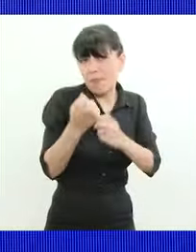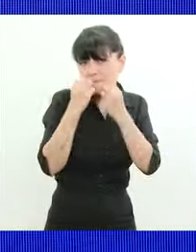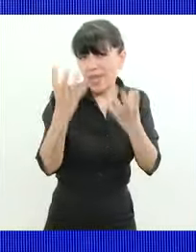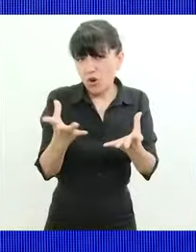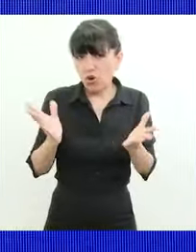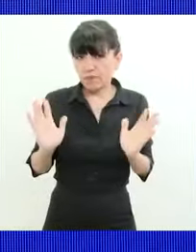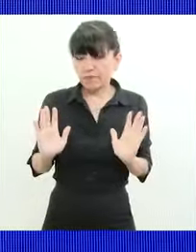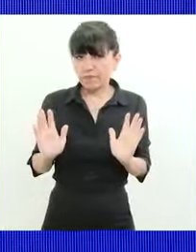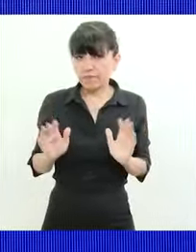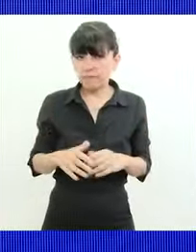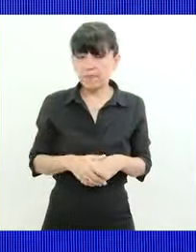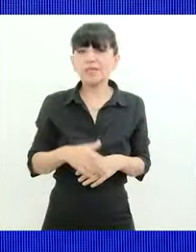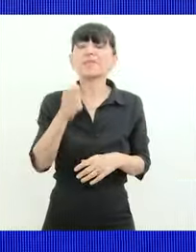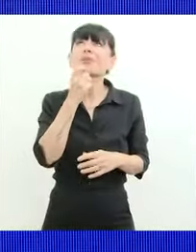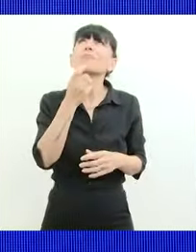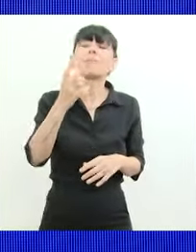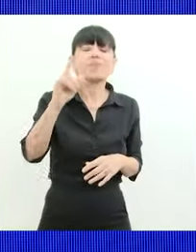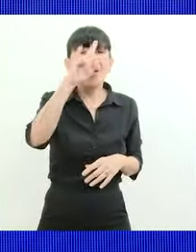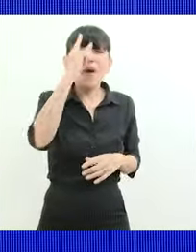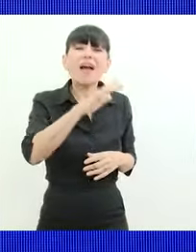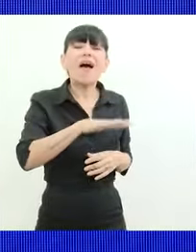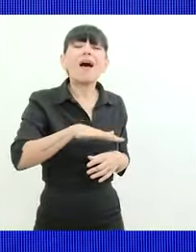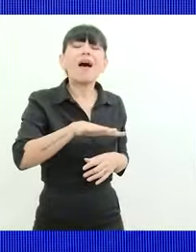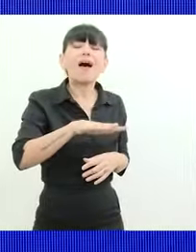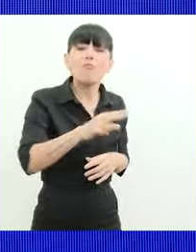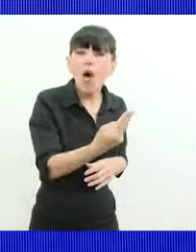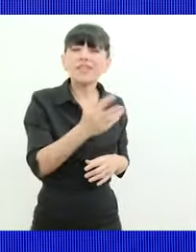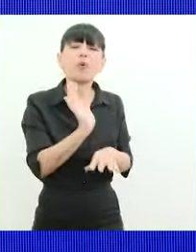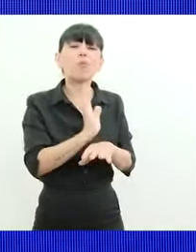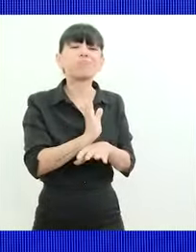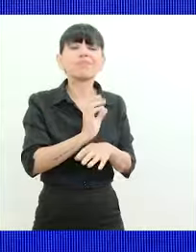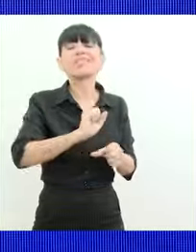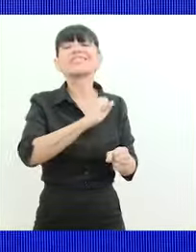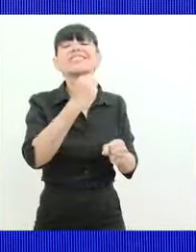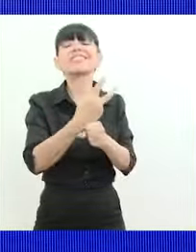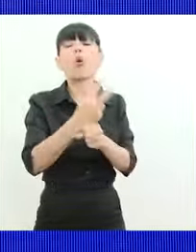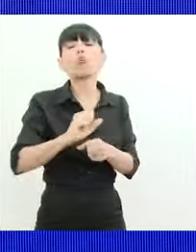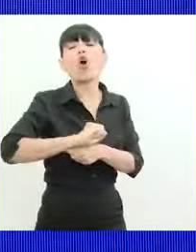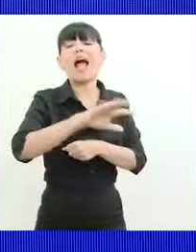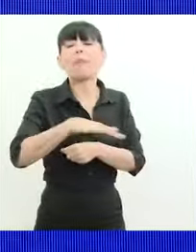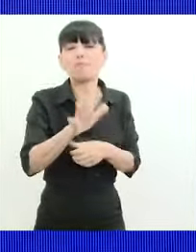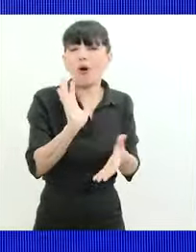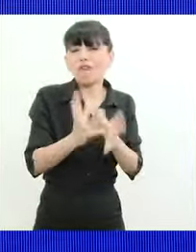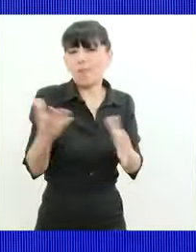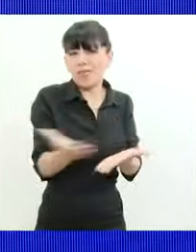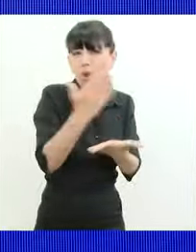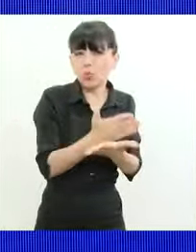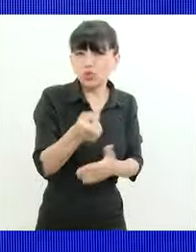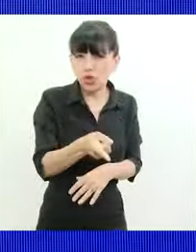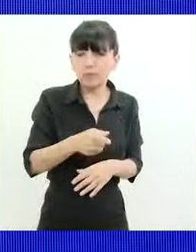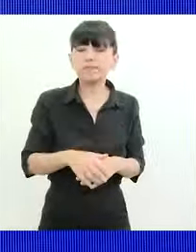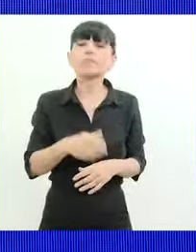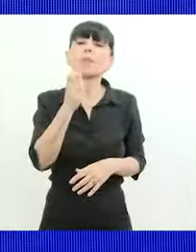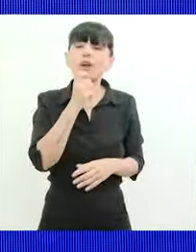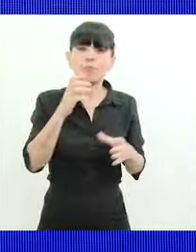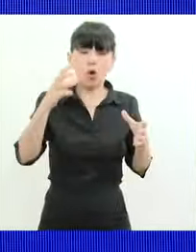es un segundo campo Vaca Muerta y si lo sumamos a Yorra Aike que es una formación un tercio de Vaca